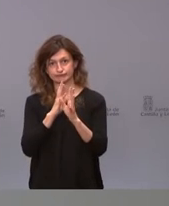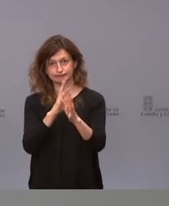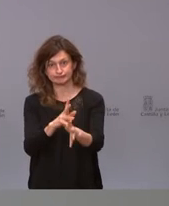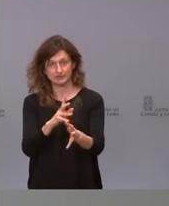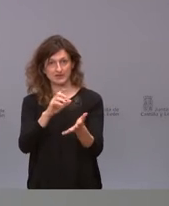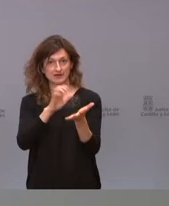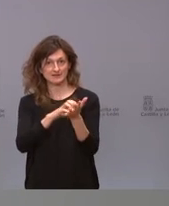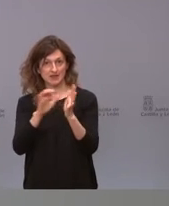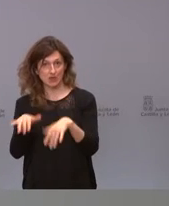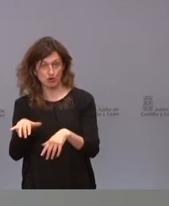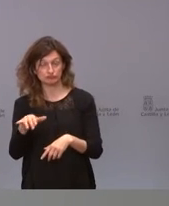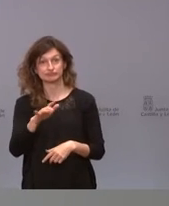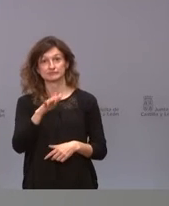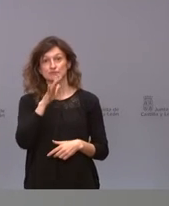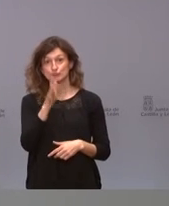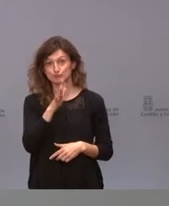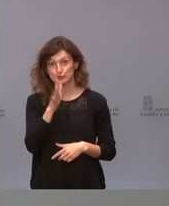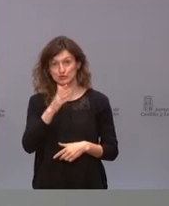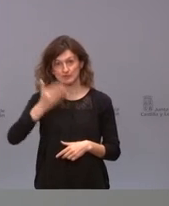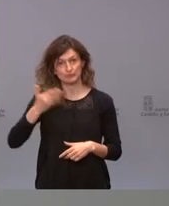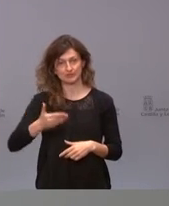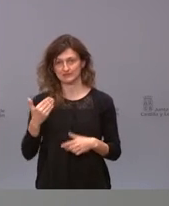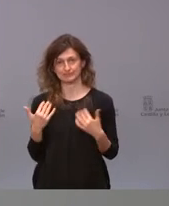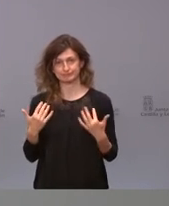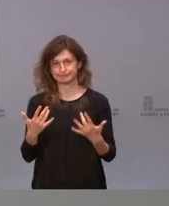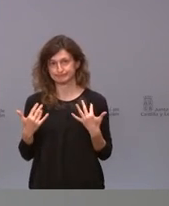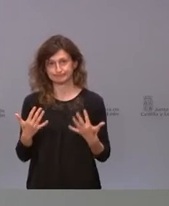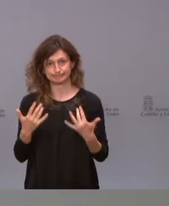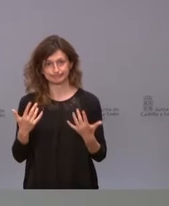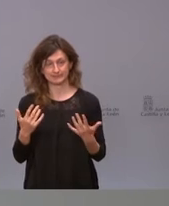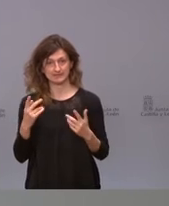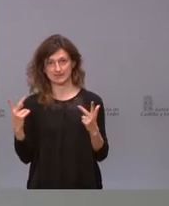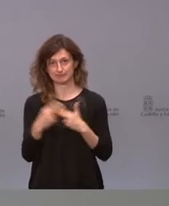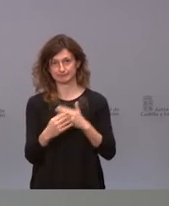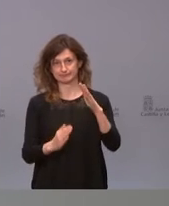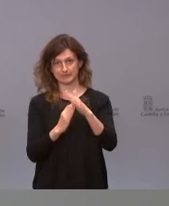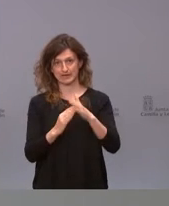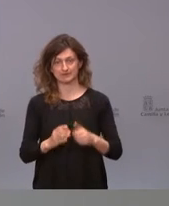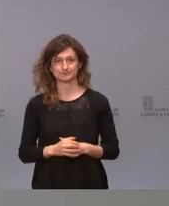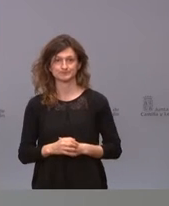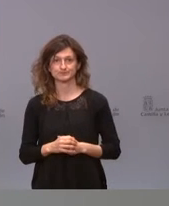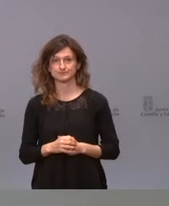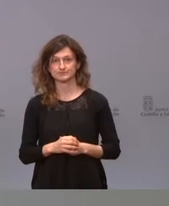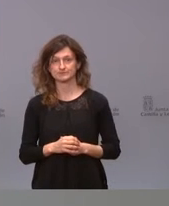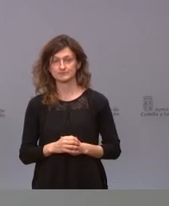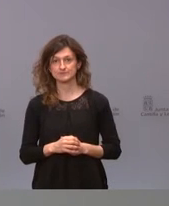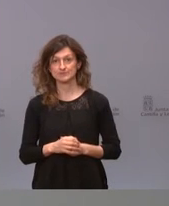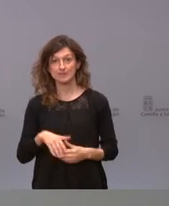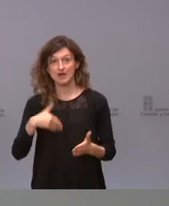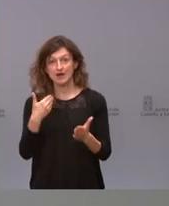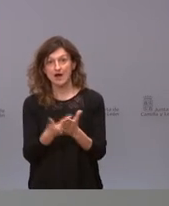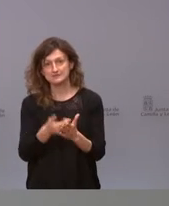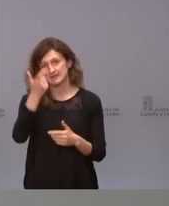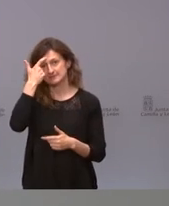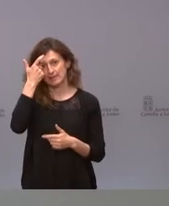comunidad autónoma y por lo tanto era importante en ese momento cortarlo hasta saber lo que nos iba a